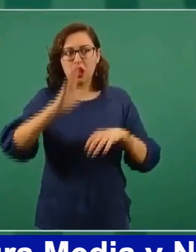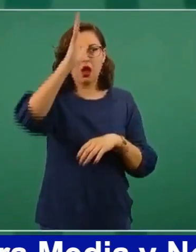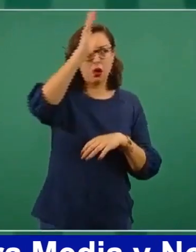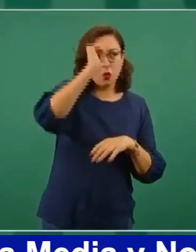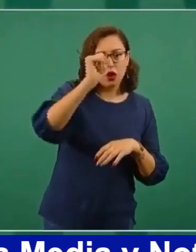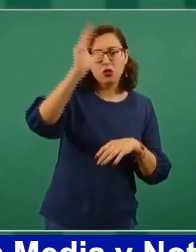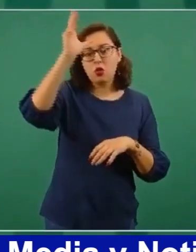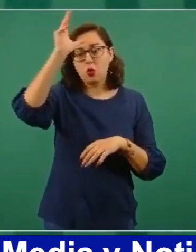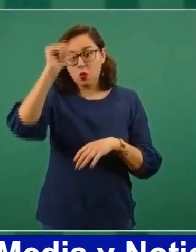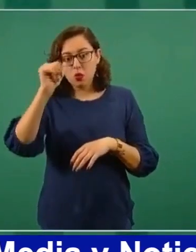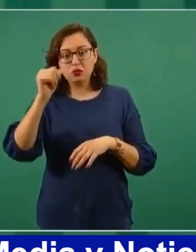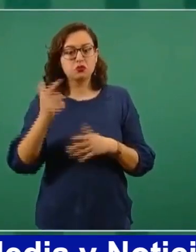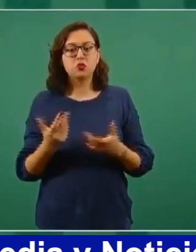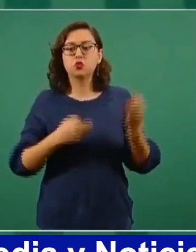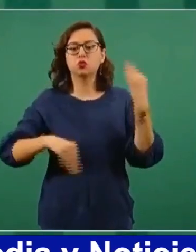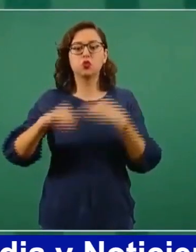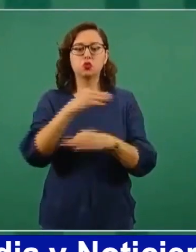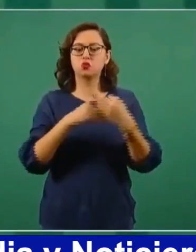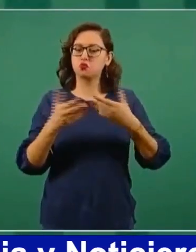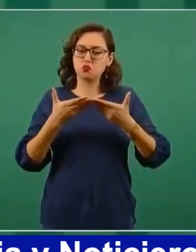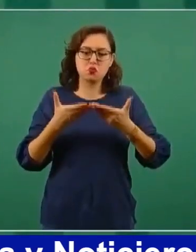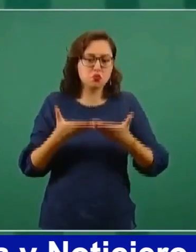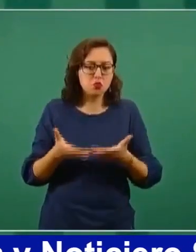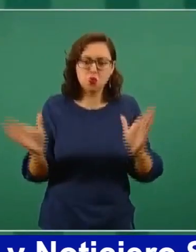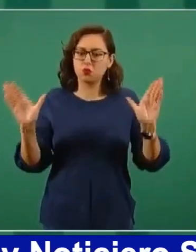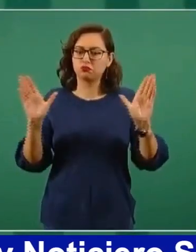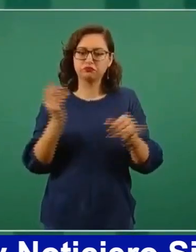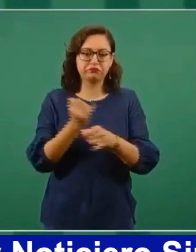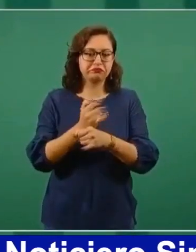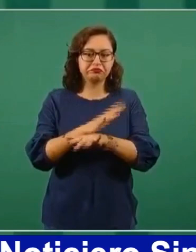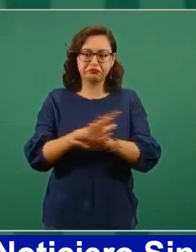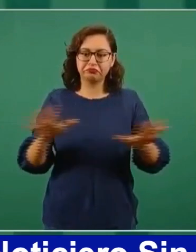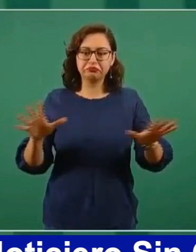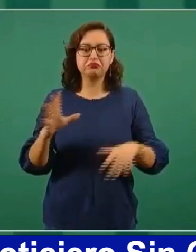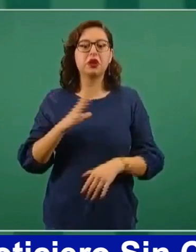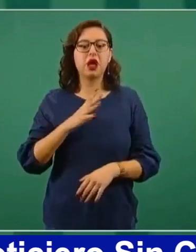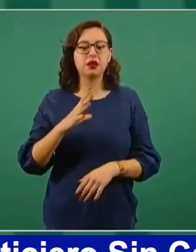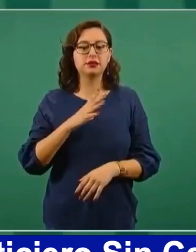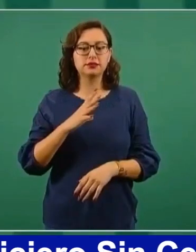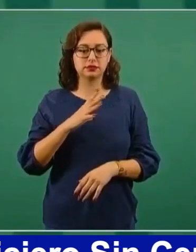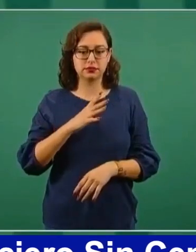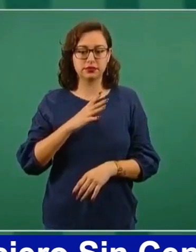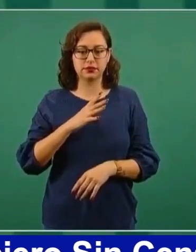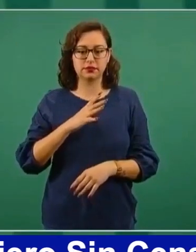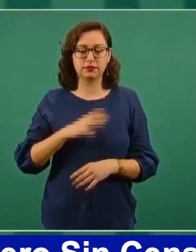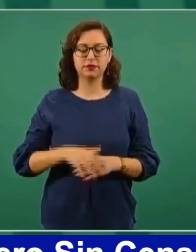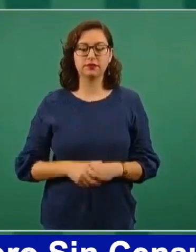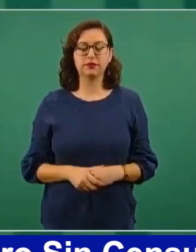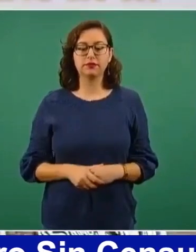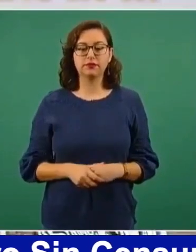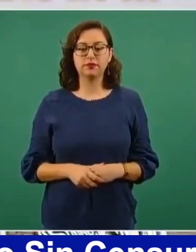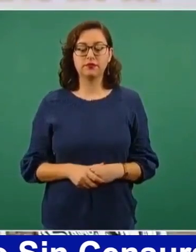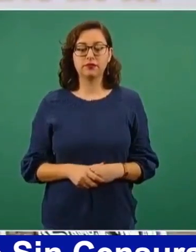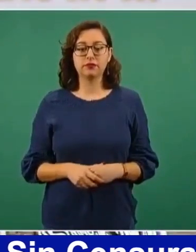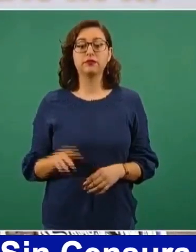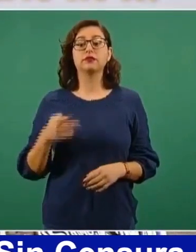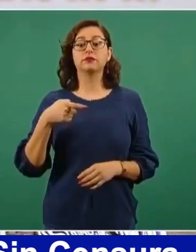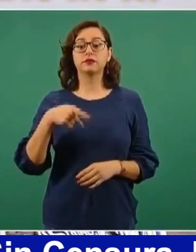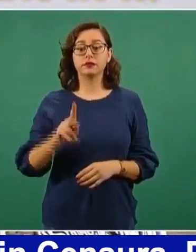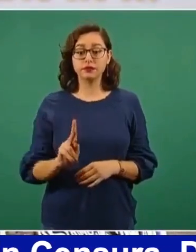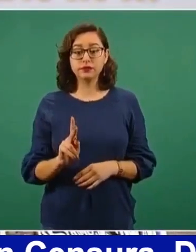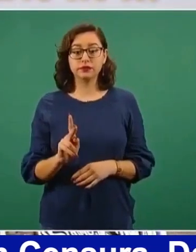son de dominio público. Pero como hubieron otras cosas